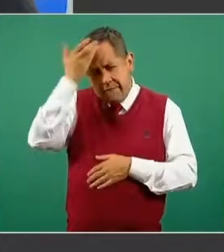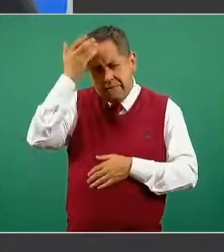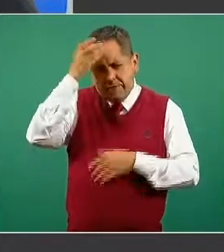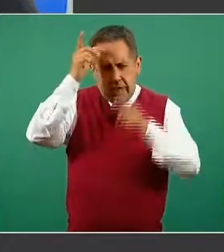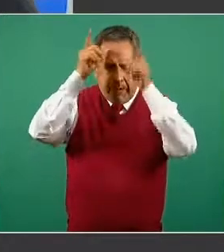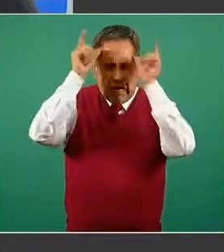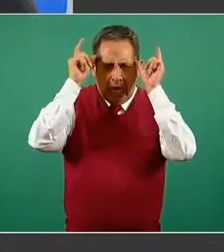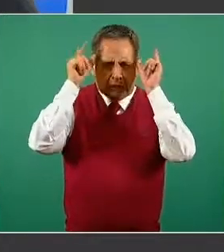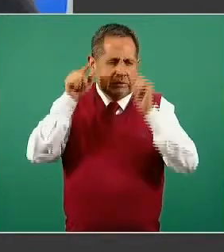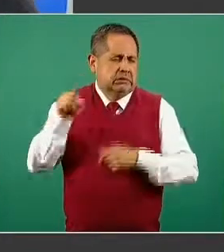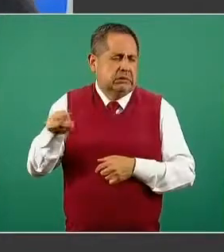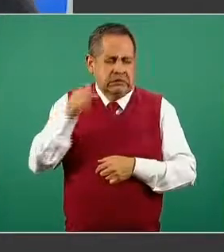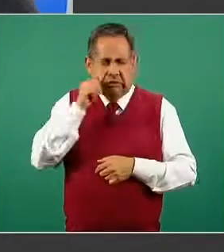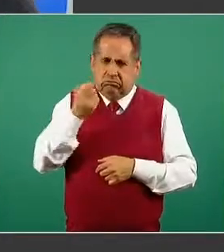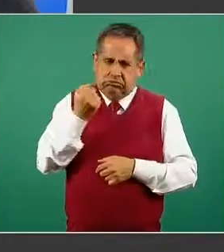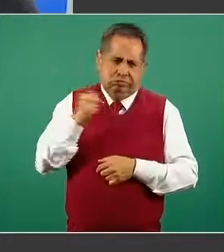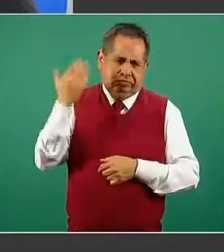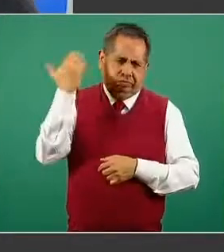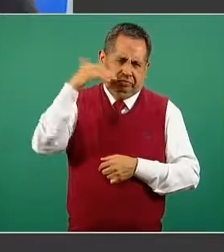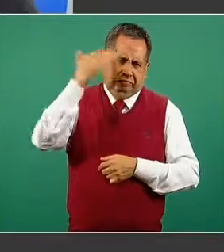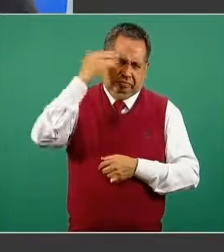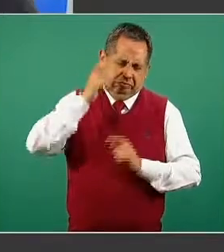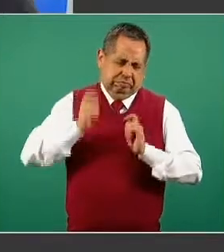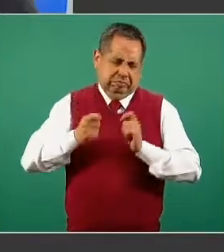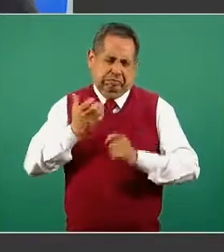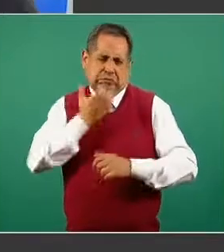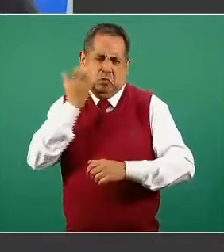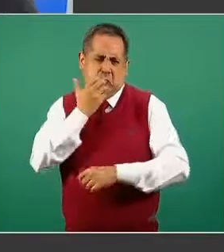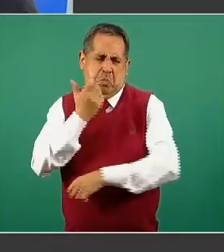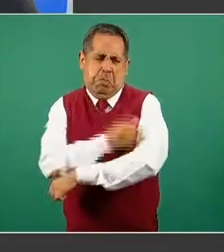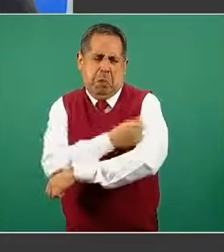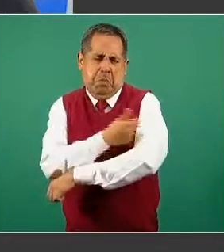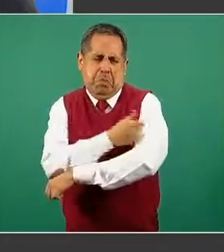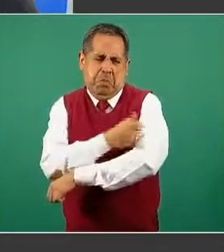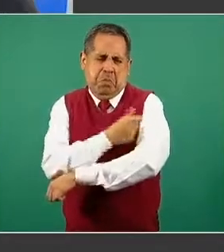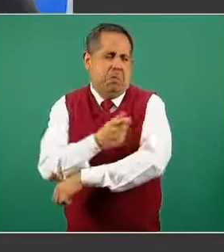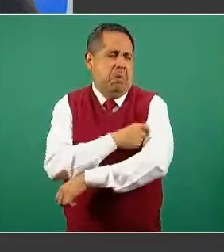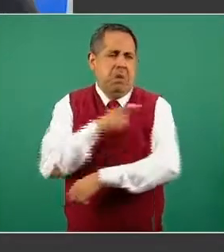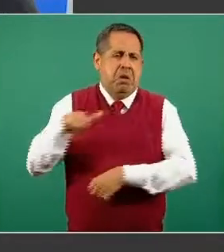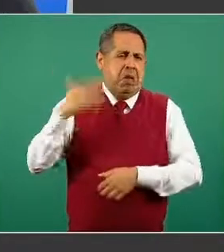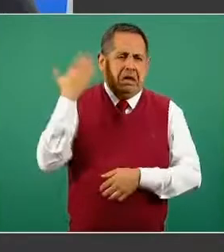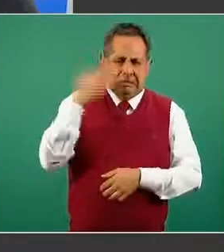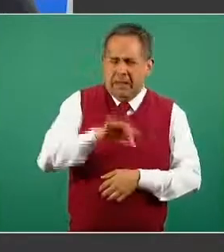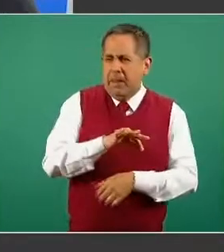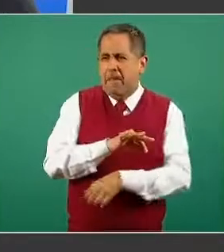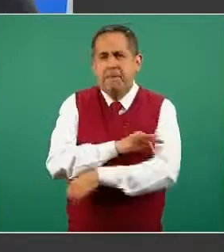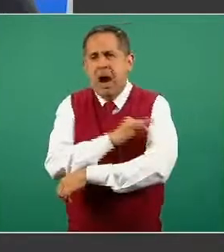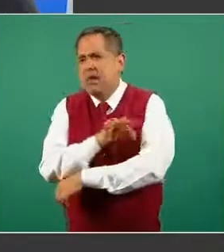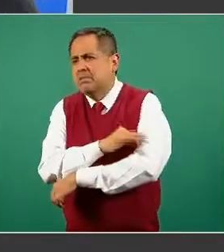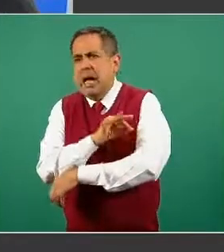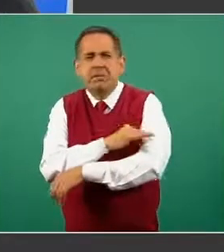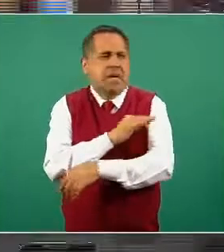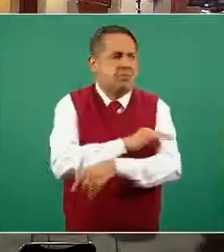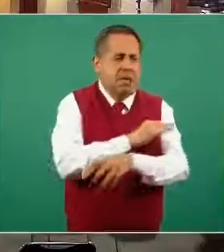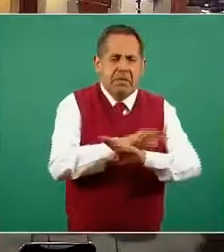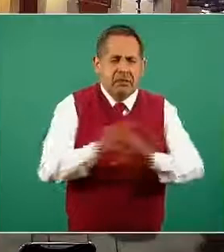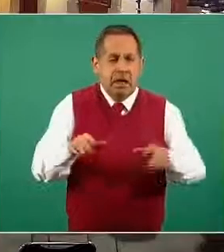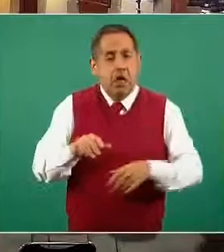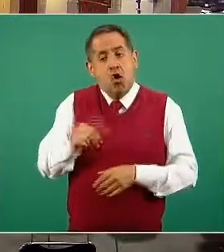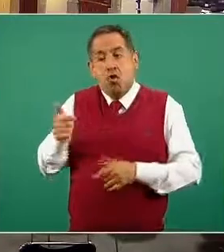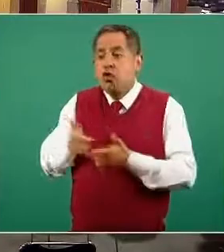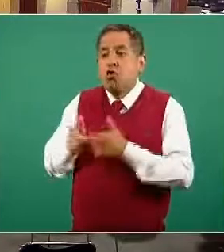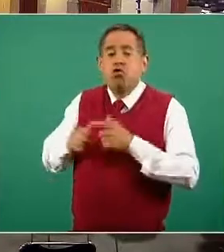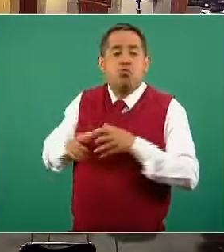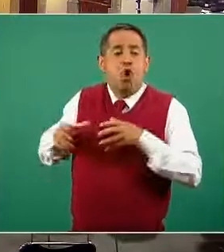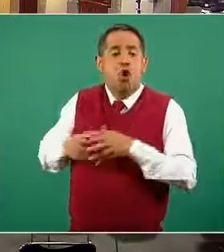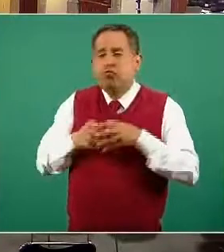están muy entrenadas y muy acostumbradas a vacunar. Ellas son quienes vacunan, el resto de la brigada Correcaminos participa de manera muy